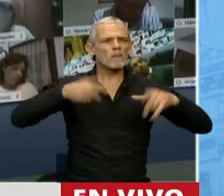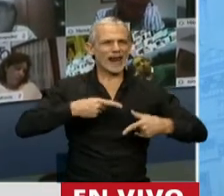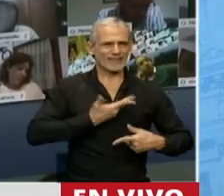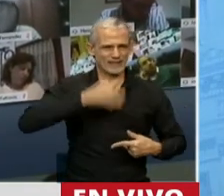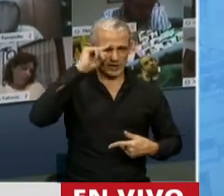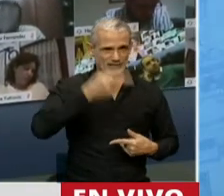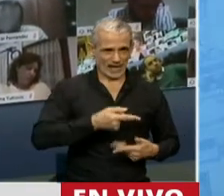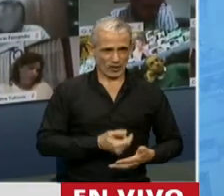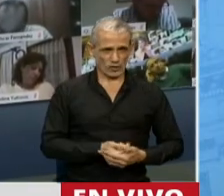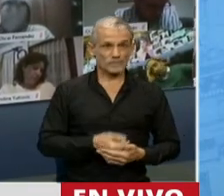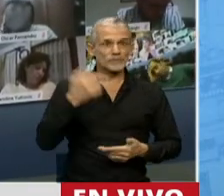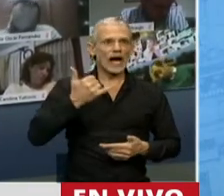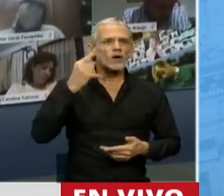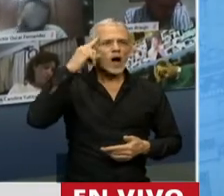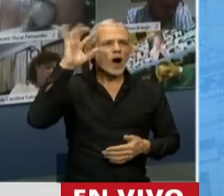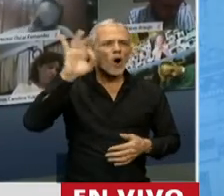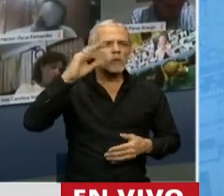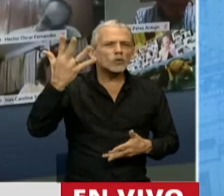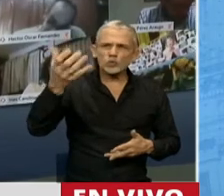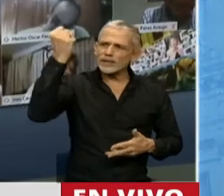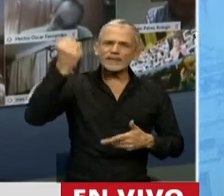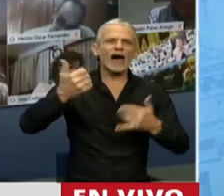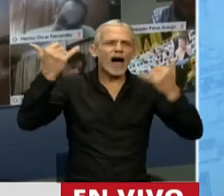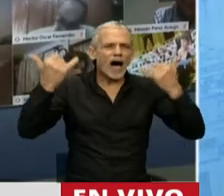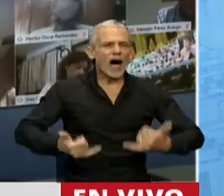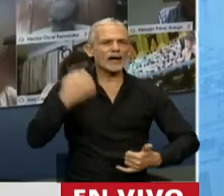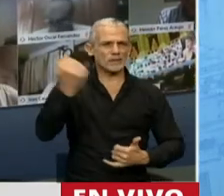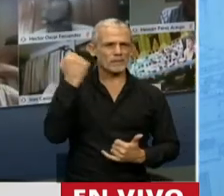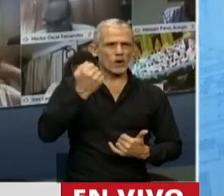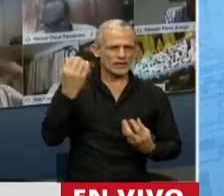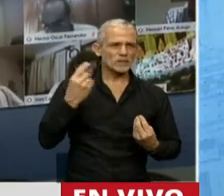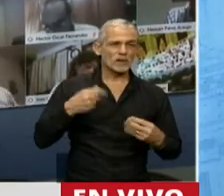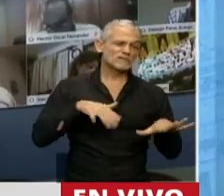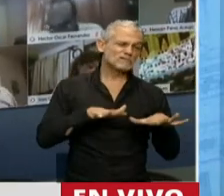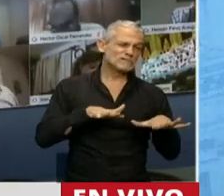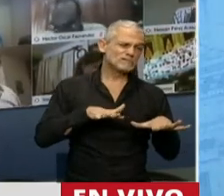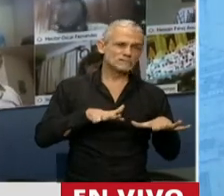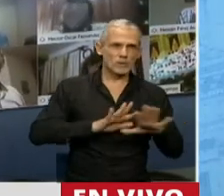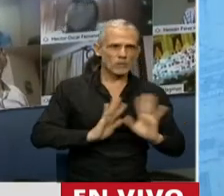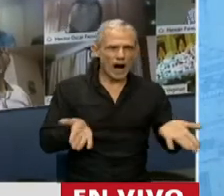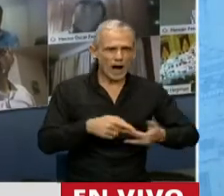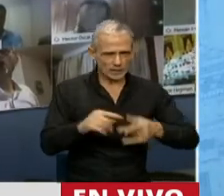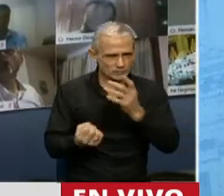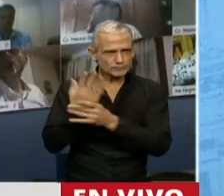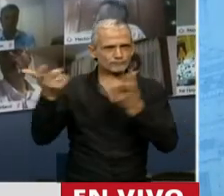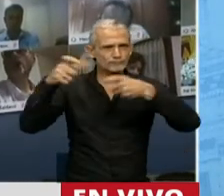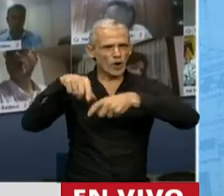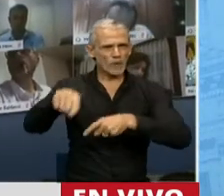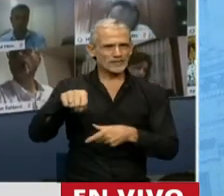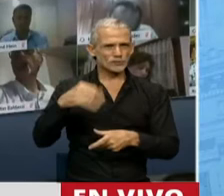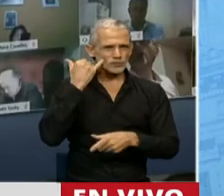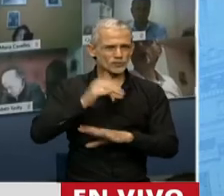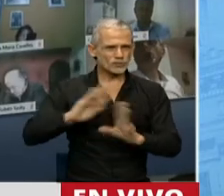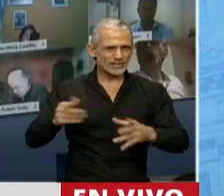Tenemos ante nosotros una oportunidad, una posibilidad histórica de salir del inmovilismo. Se ha creado, como aquí se dijo,